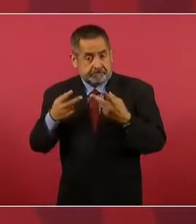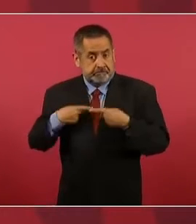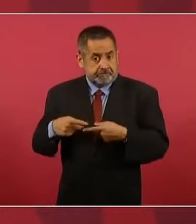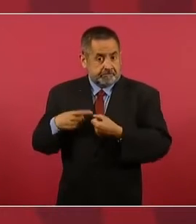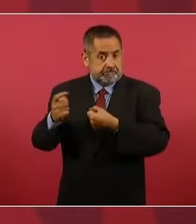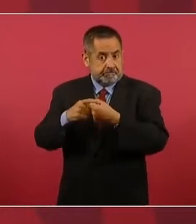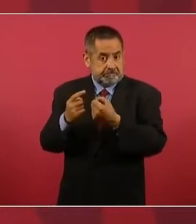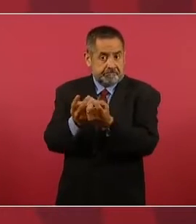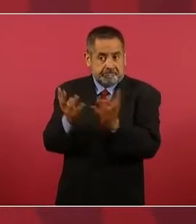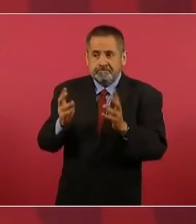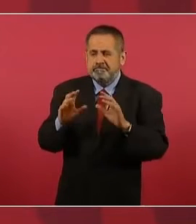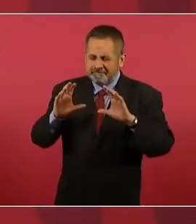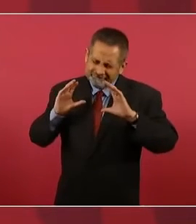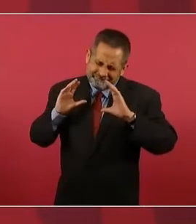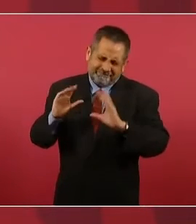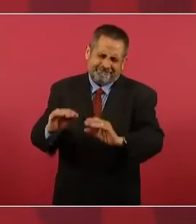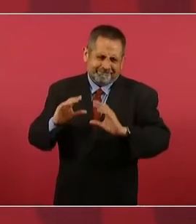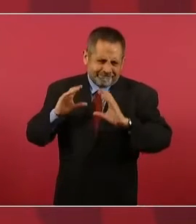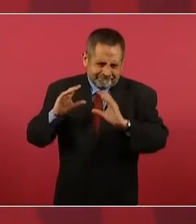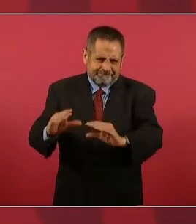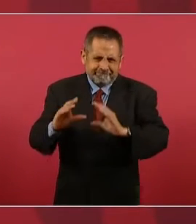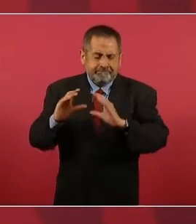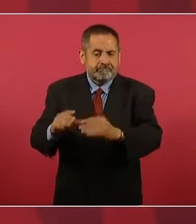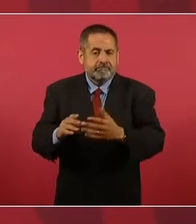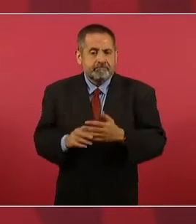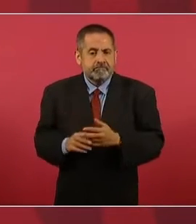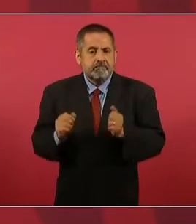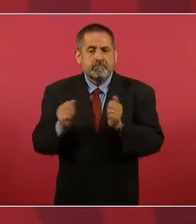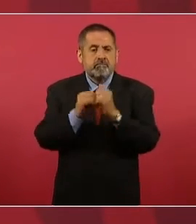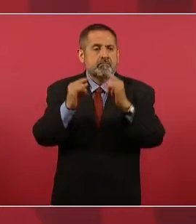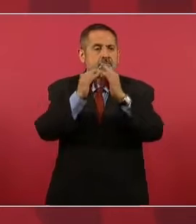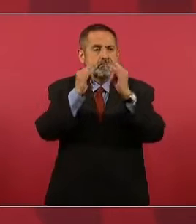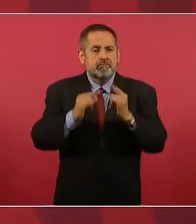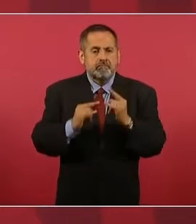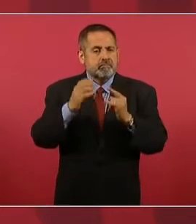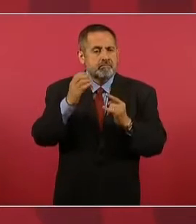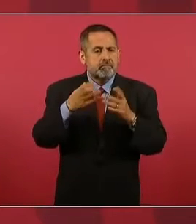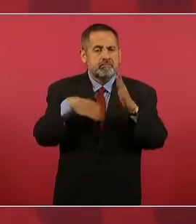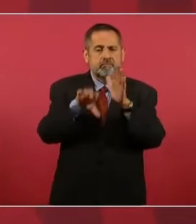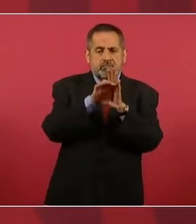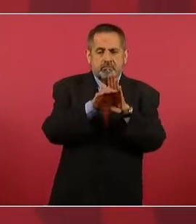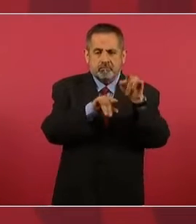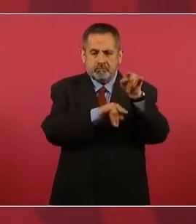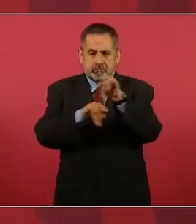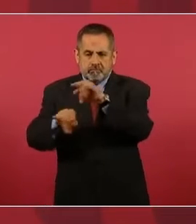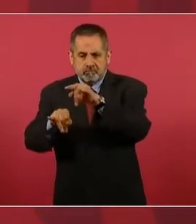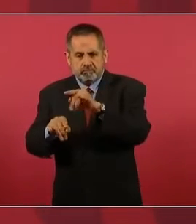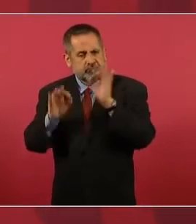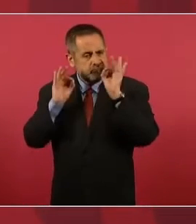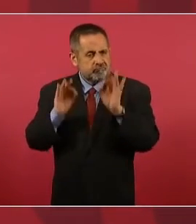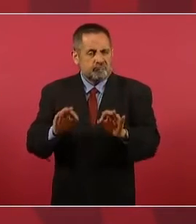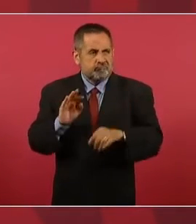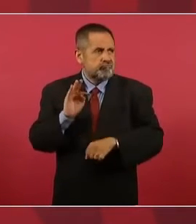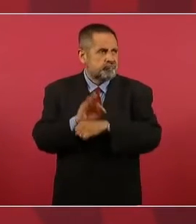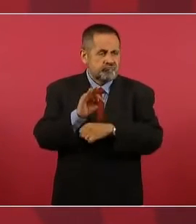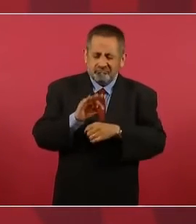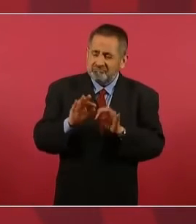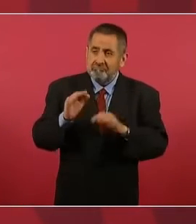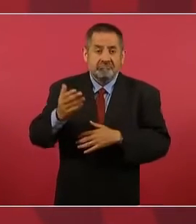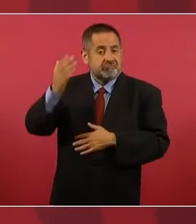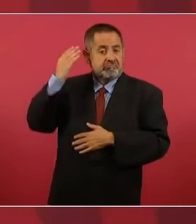con cuarteles como nunca se había visto